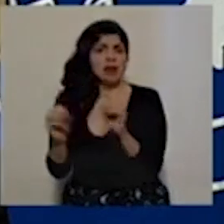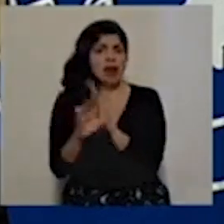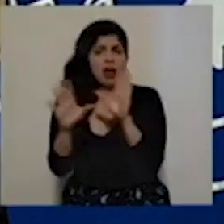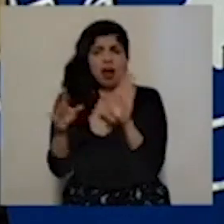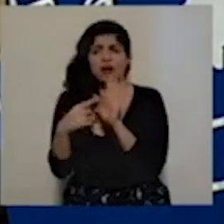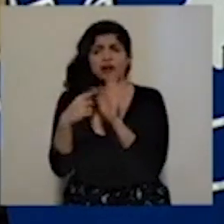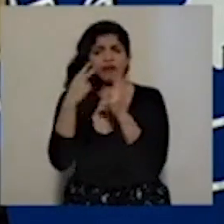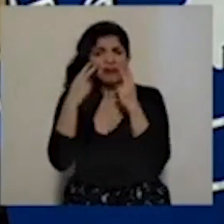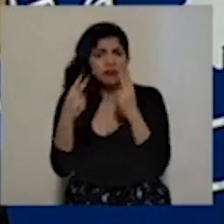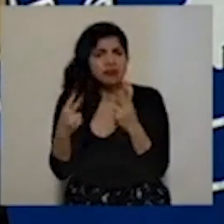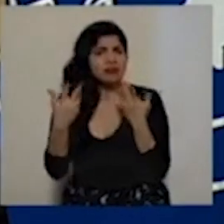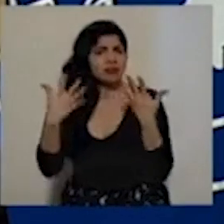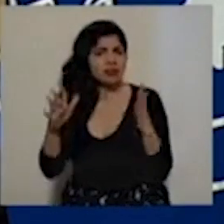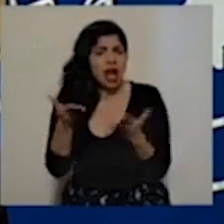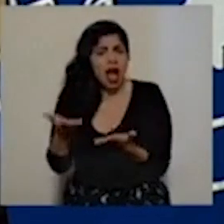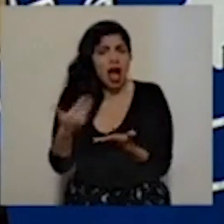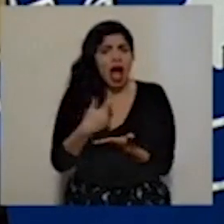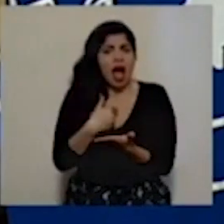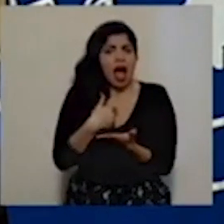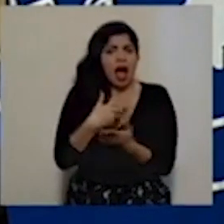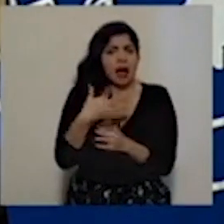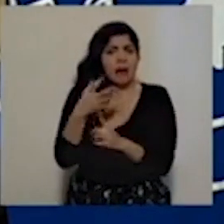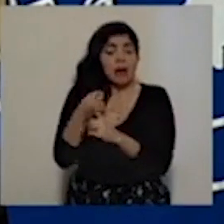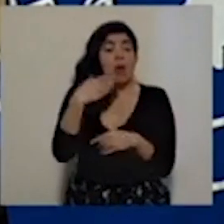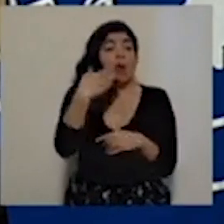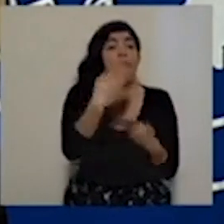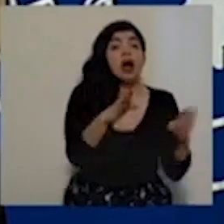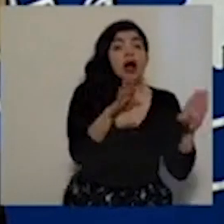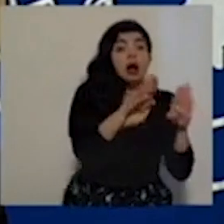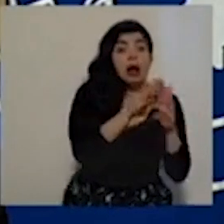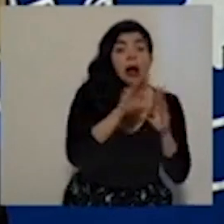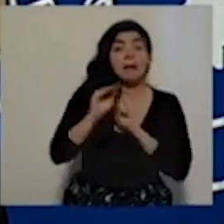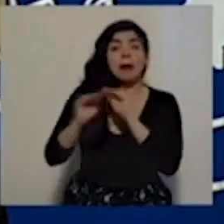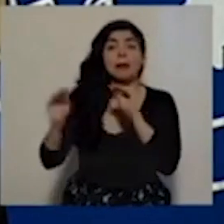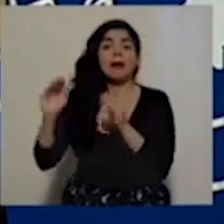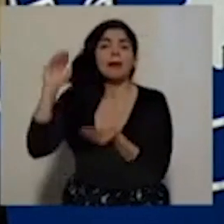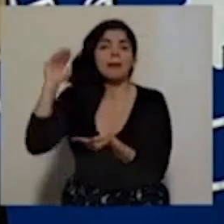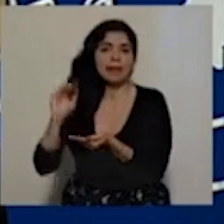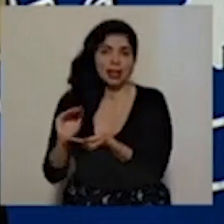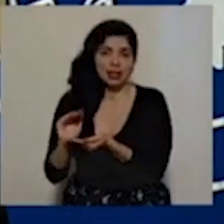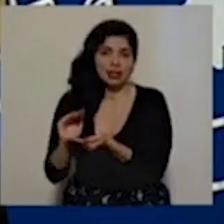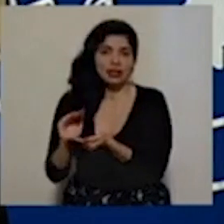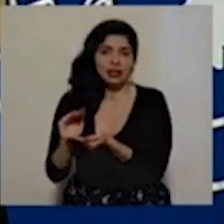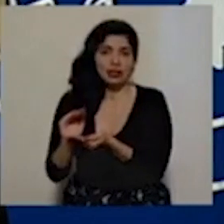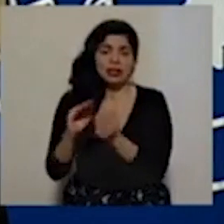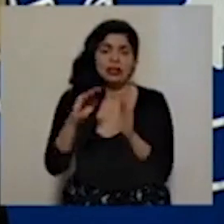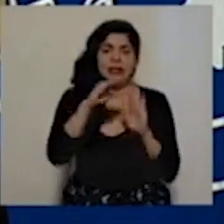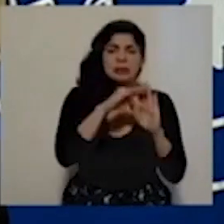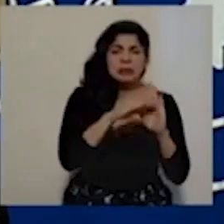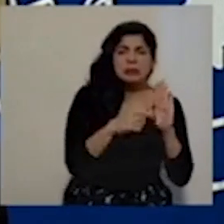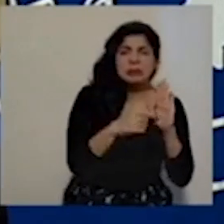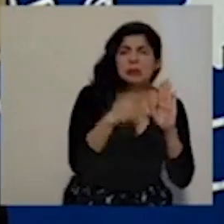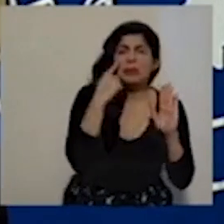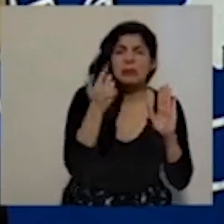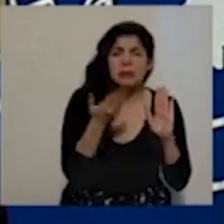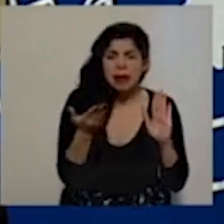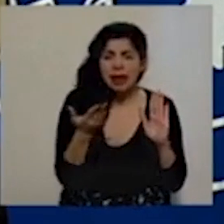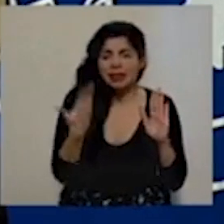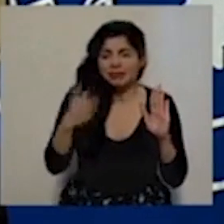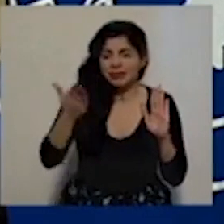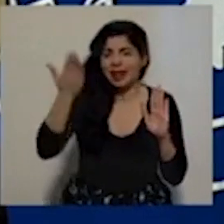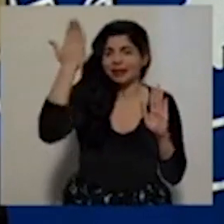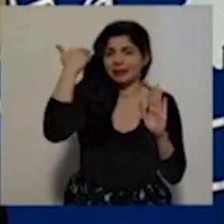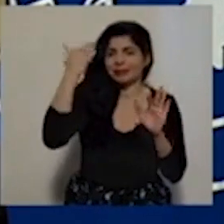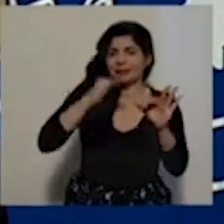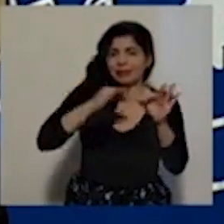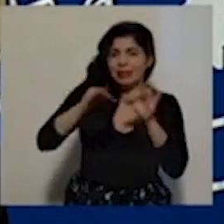generan una disminución en la tasa de contagio. La idea de las medidas es, ya se ha dicho en varias